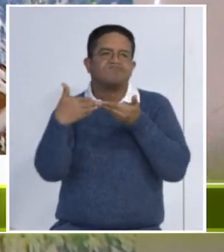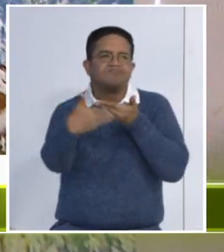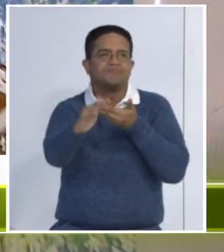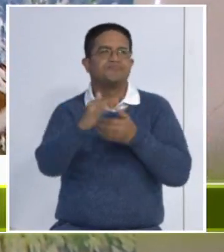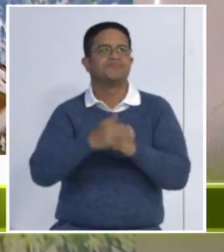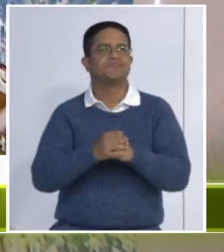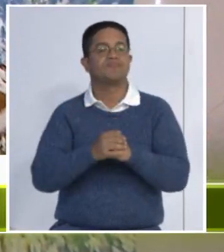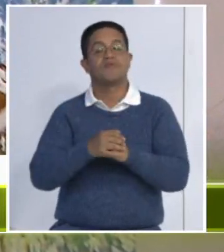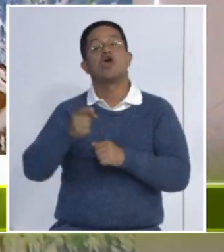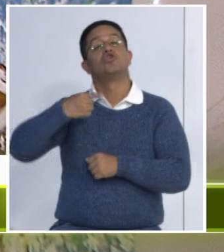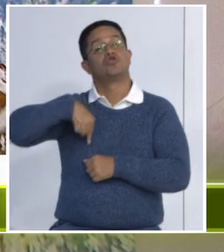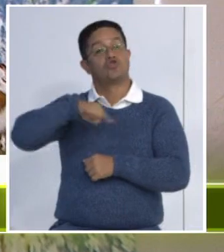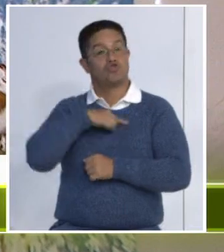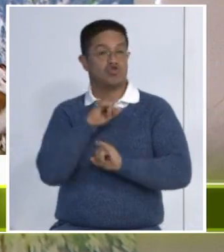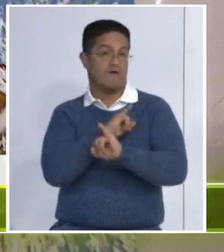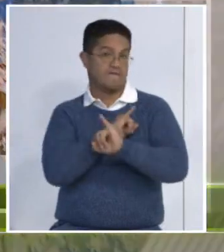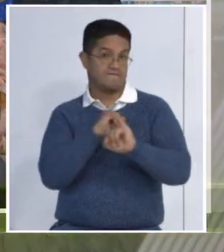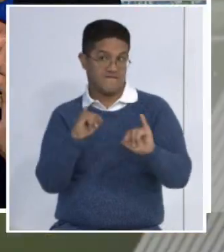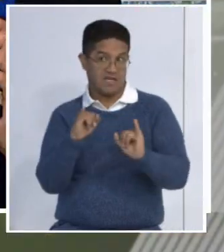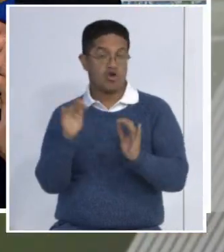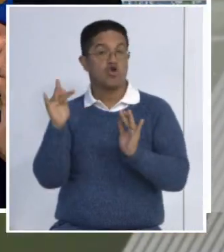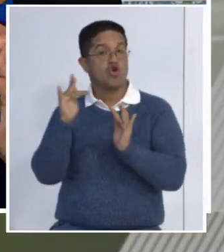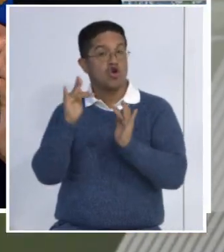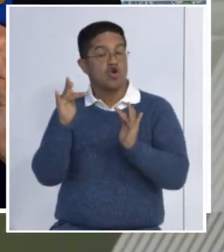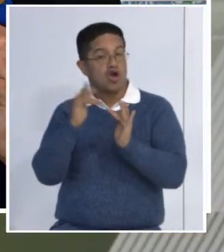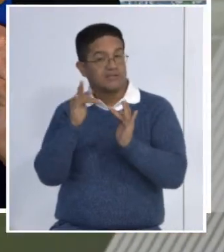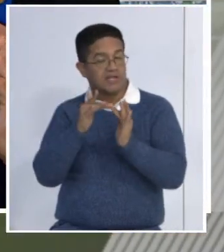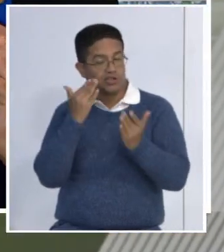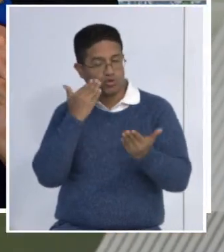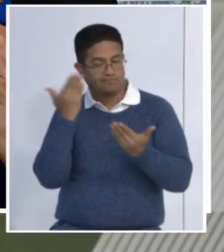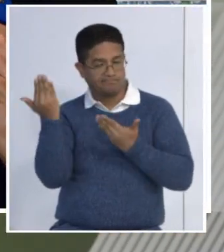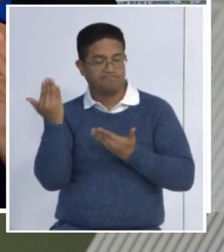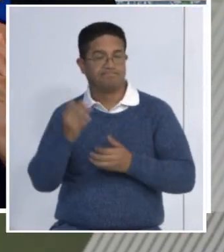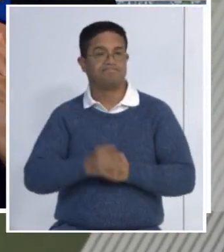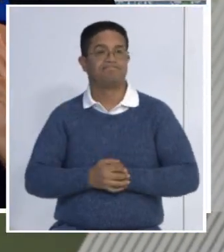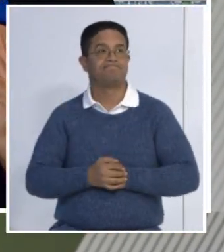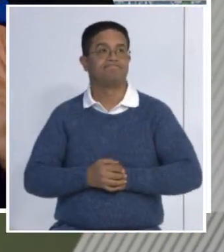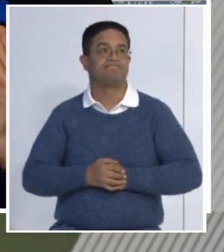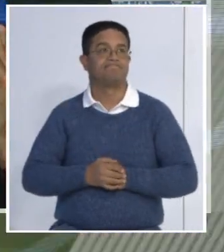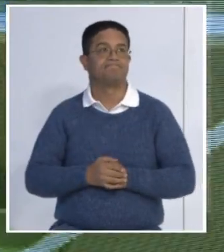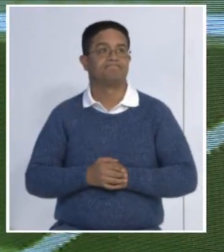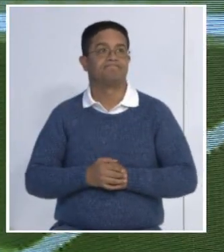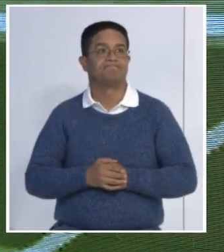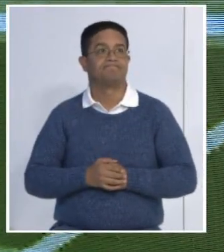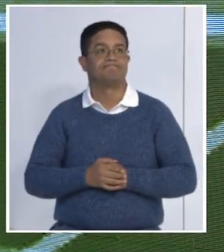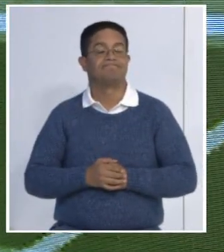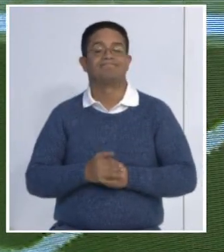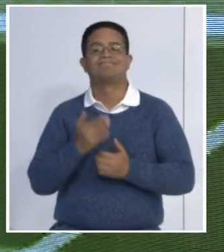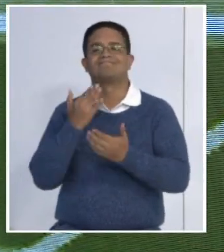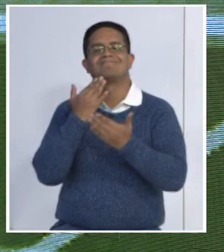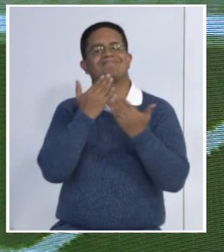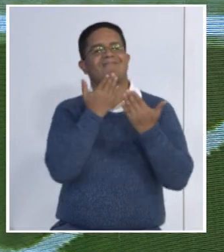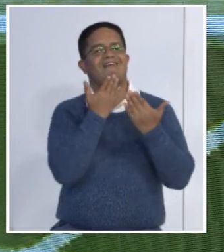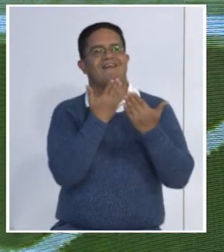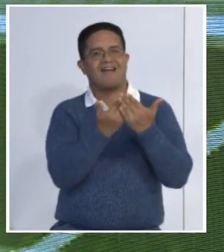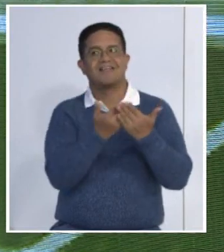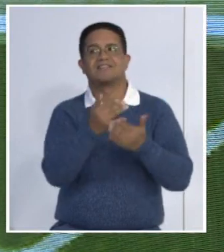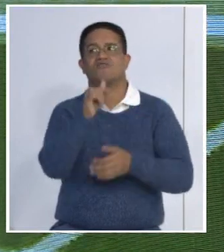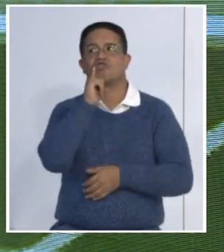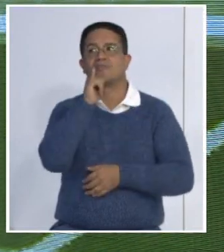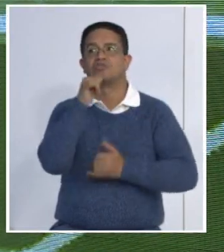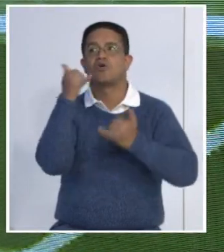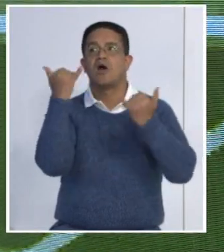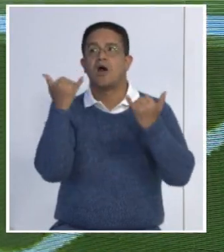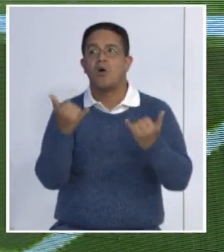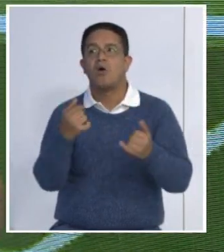próximos meses. Nosotros con esta información a esta hora retornamos el contacto contigo al estudio de adelante. José Francisco, gracias por este aporte a esta hora.